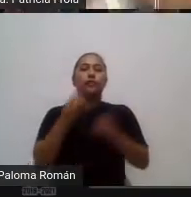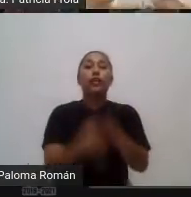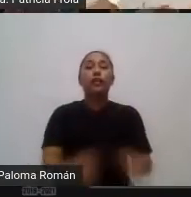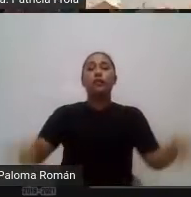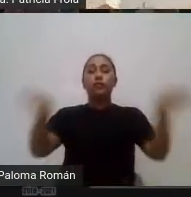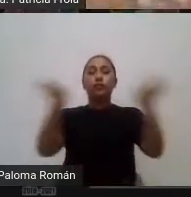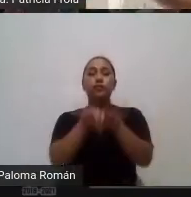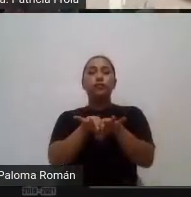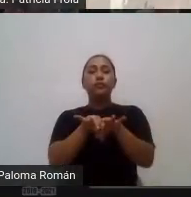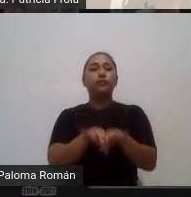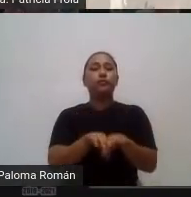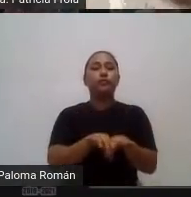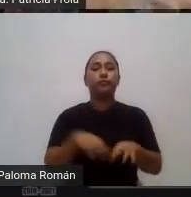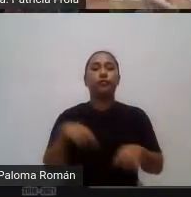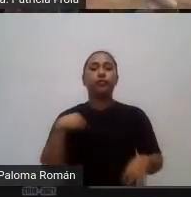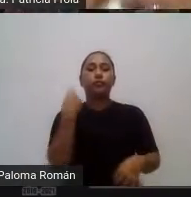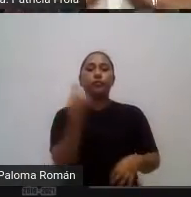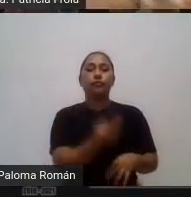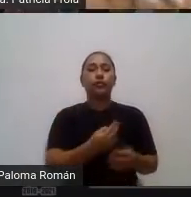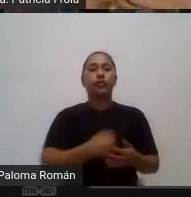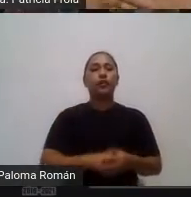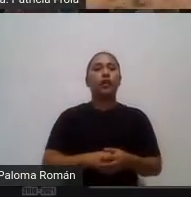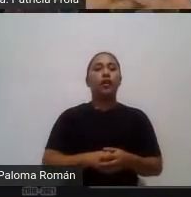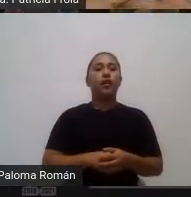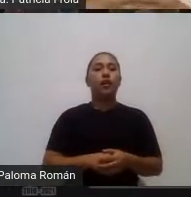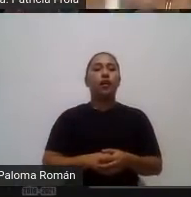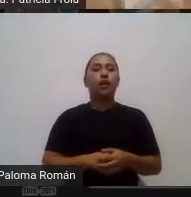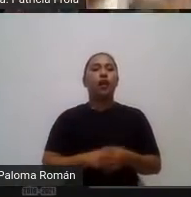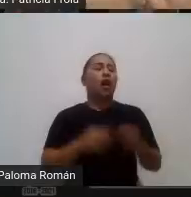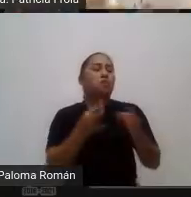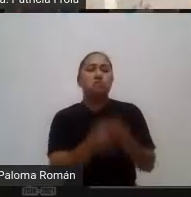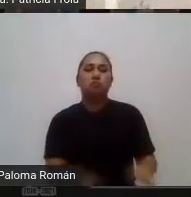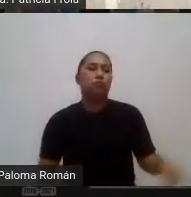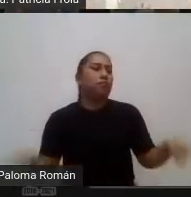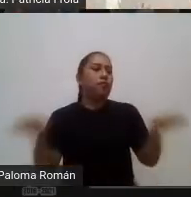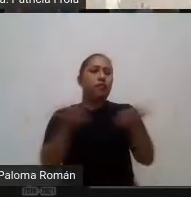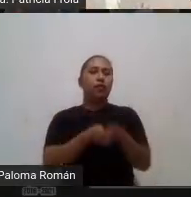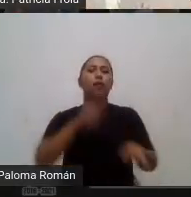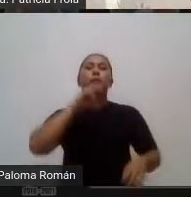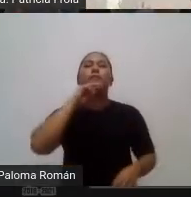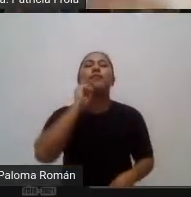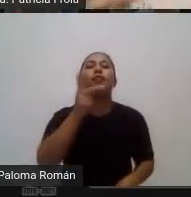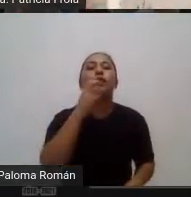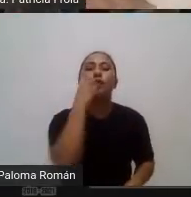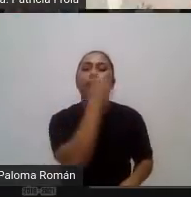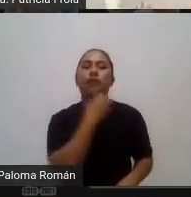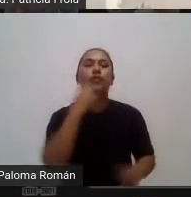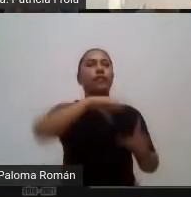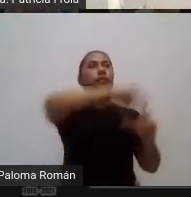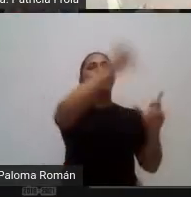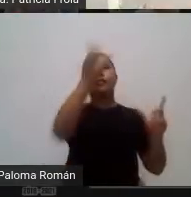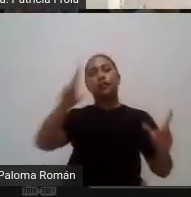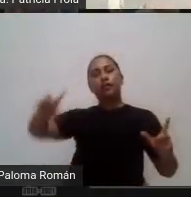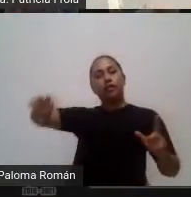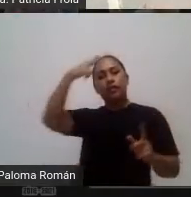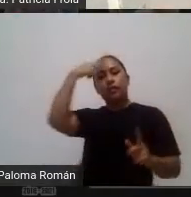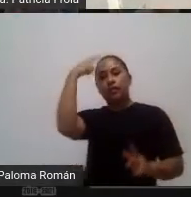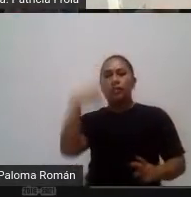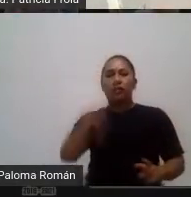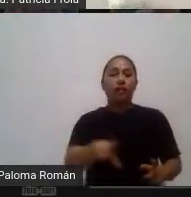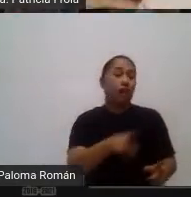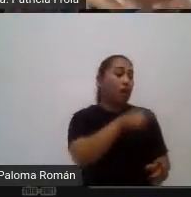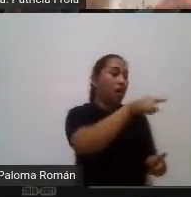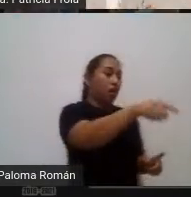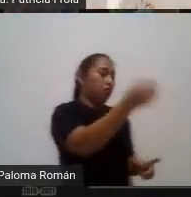recíproco colectivo el interés común de mejorar la educación de este país así se encuentran ellos solitos y